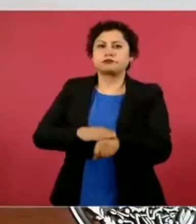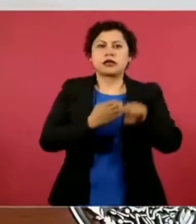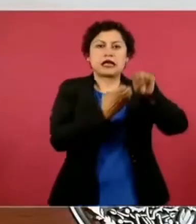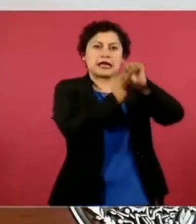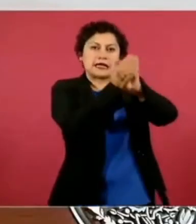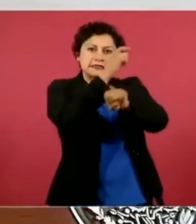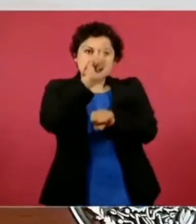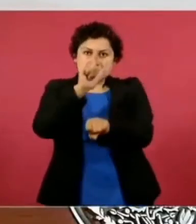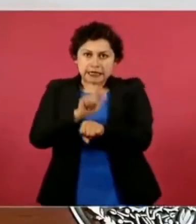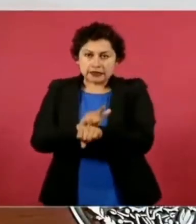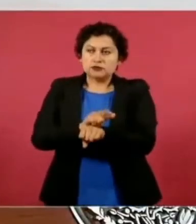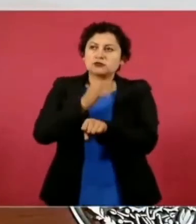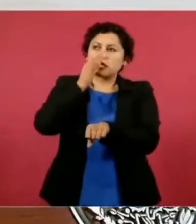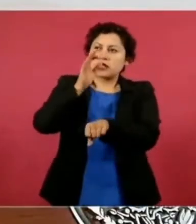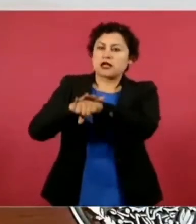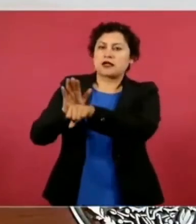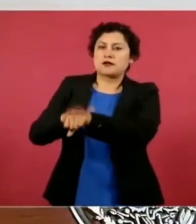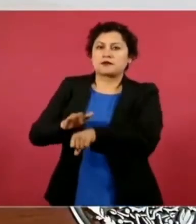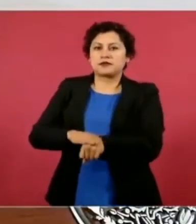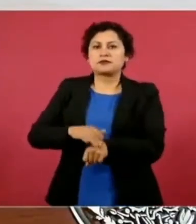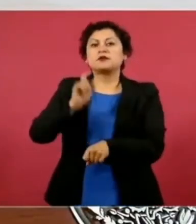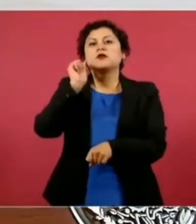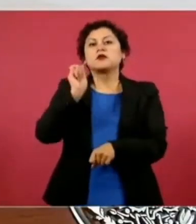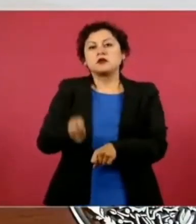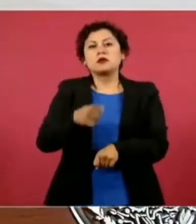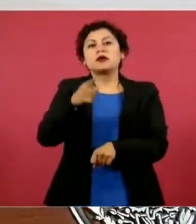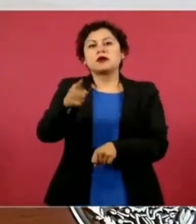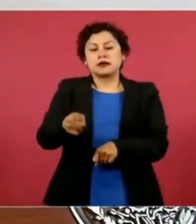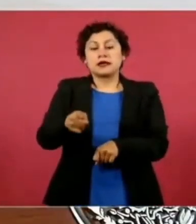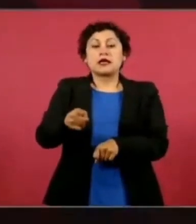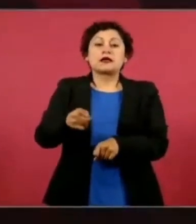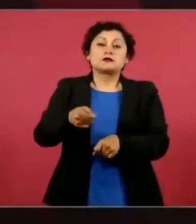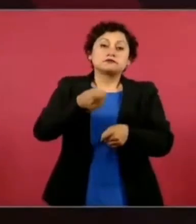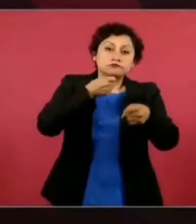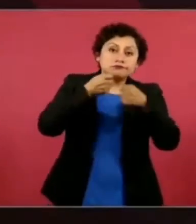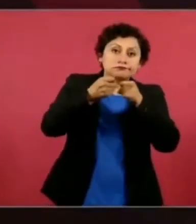independientes de comunicación,